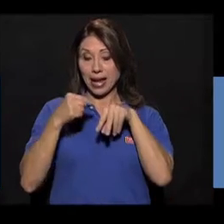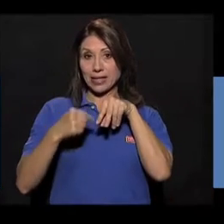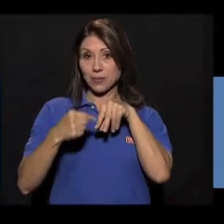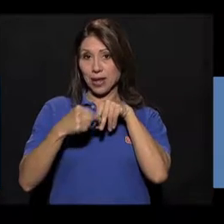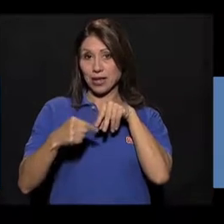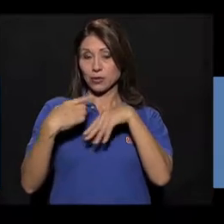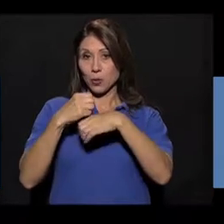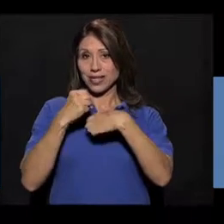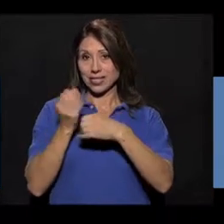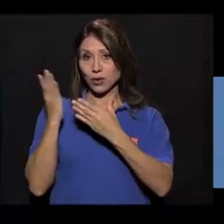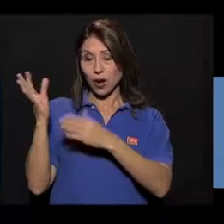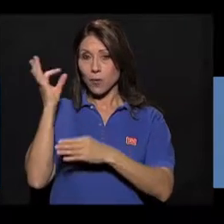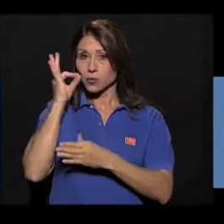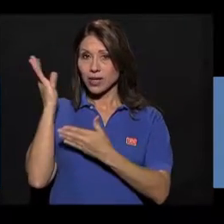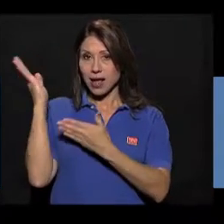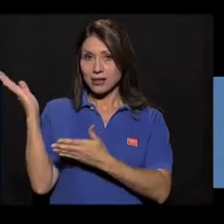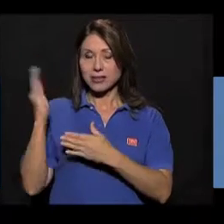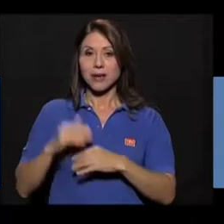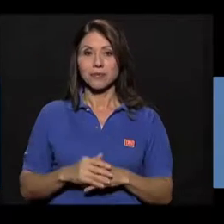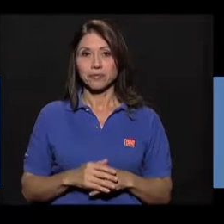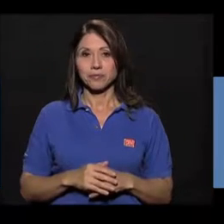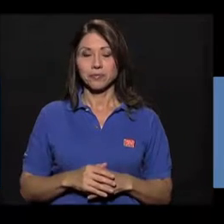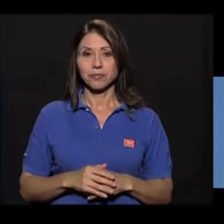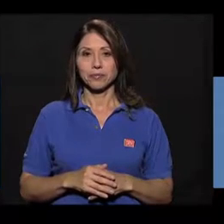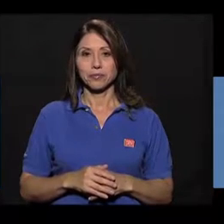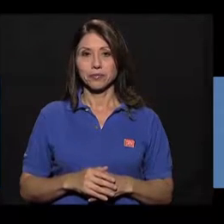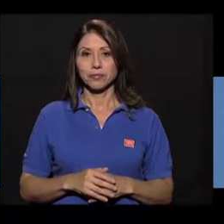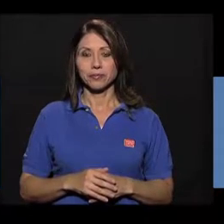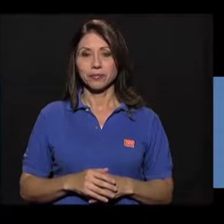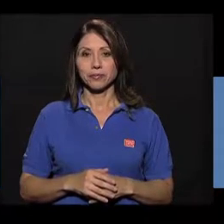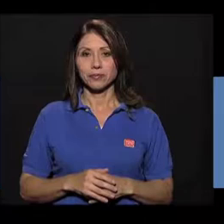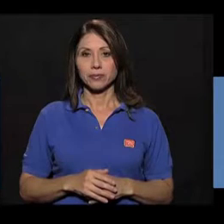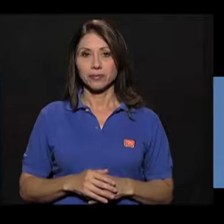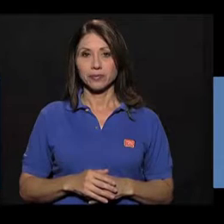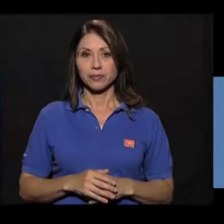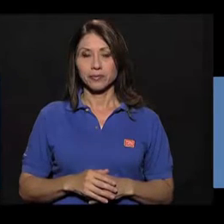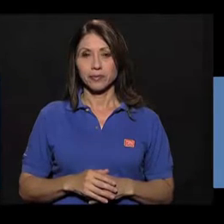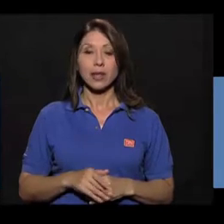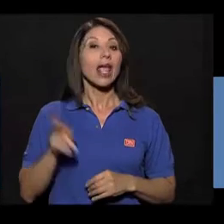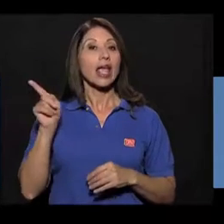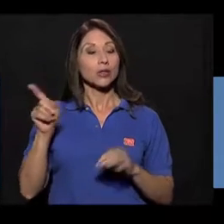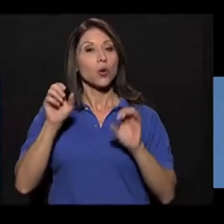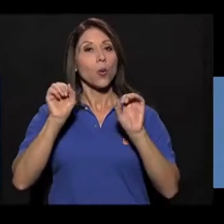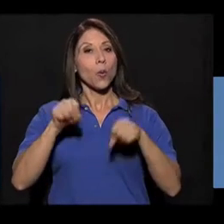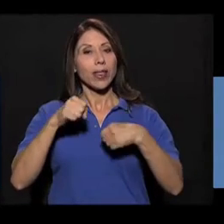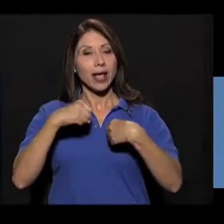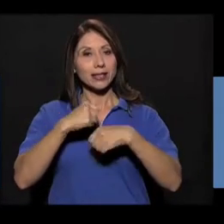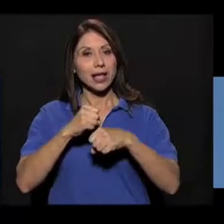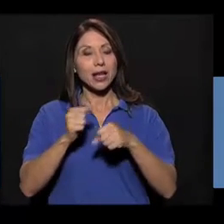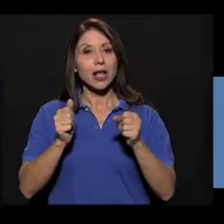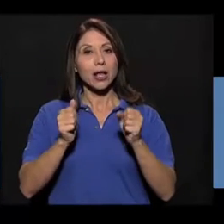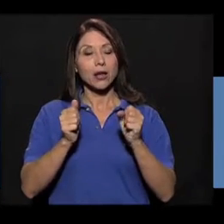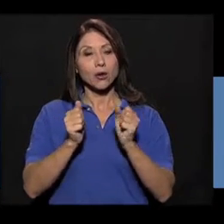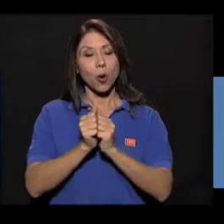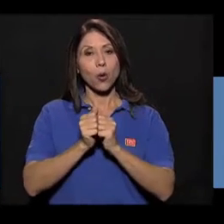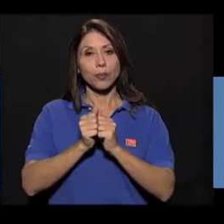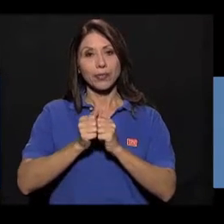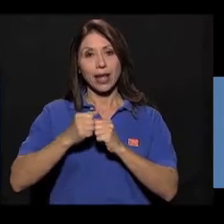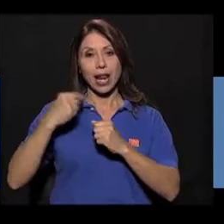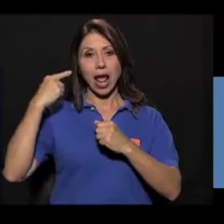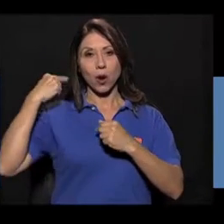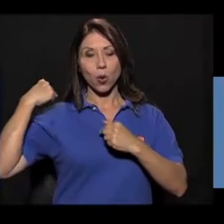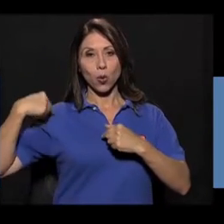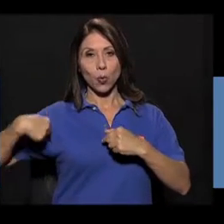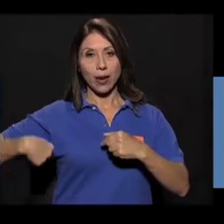Y elevamos la cadera, ¿verdad? Haciendo una bisagra de cadera. Subimos y bajamos. Podemos hacerlo con la columna larga,